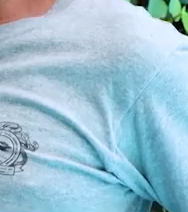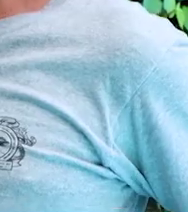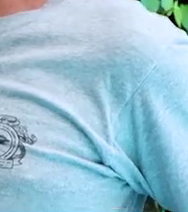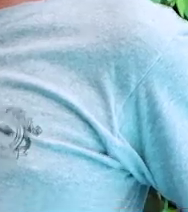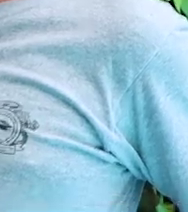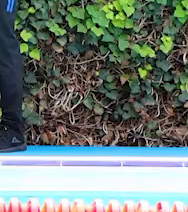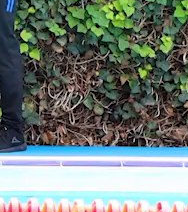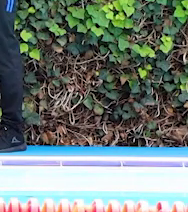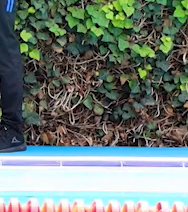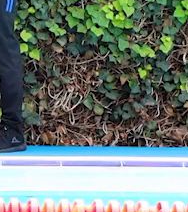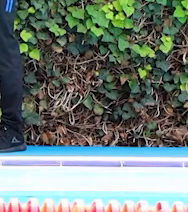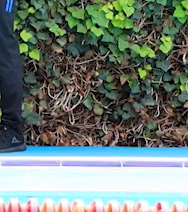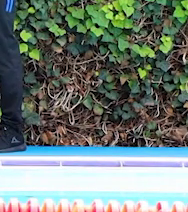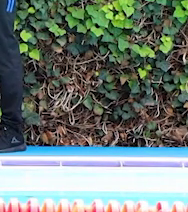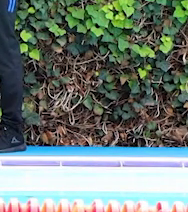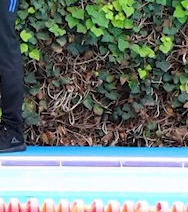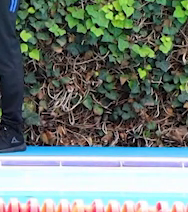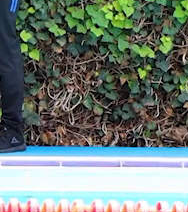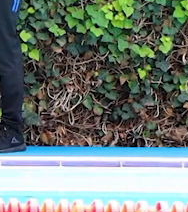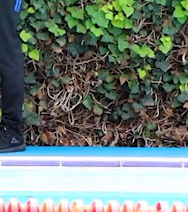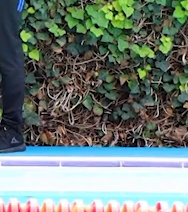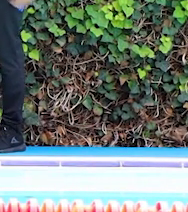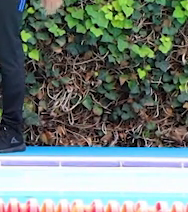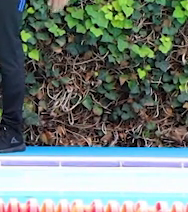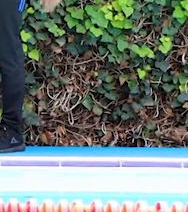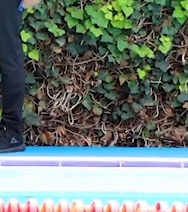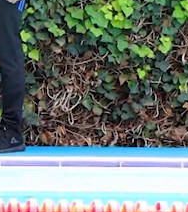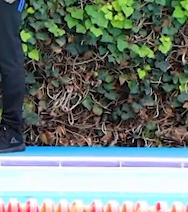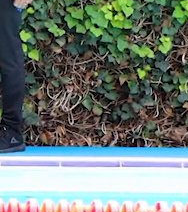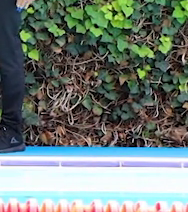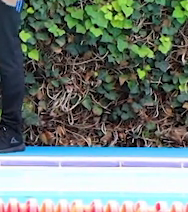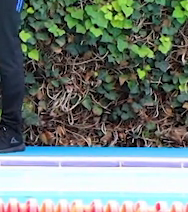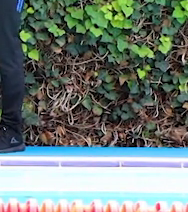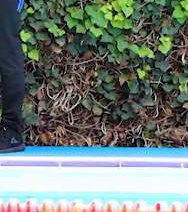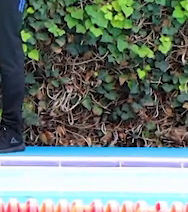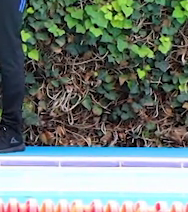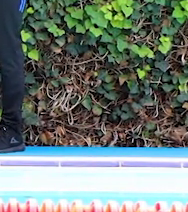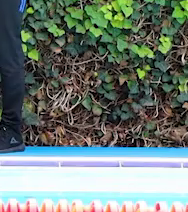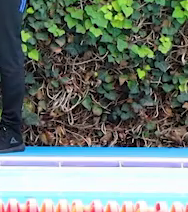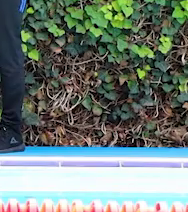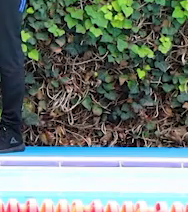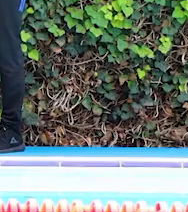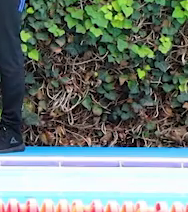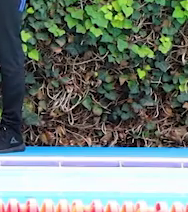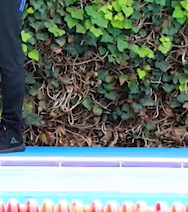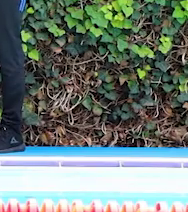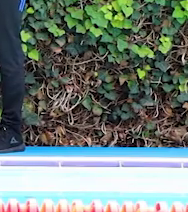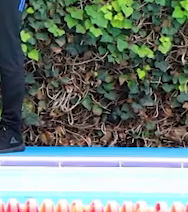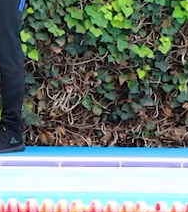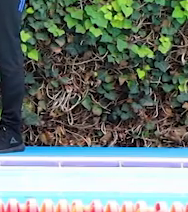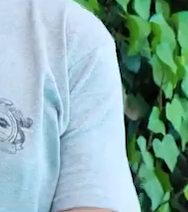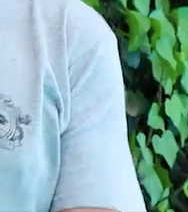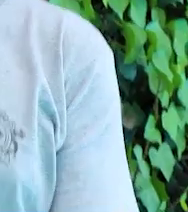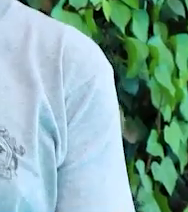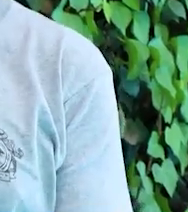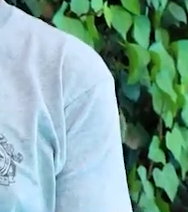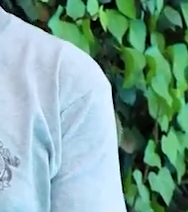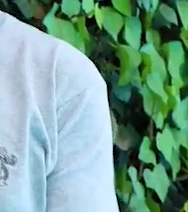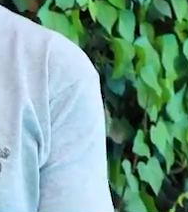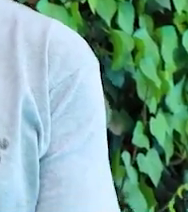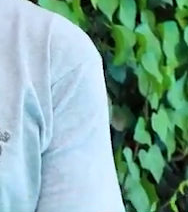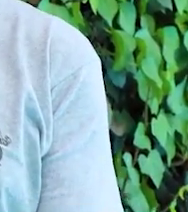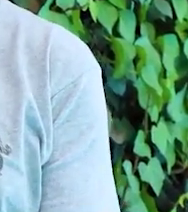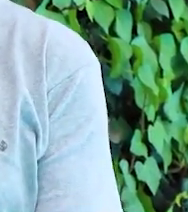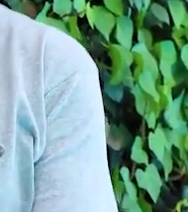en el suelo y nos vamos a estirar las piernas. Lo que vamos a hacer es elevar una pierna diez veces